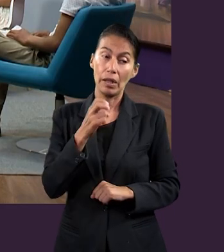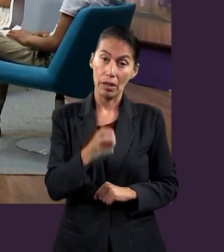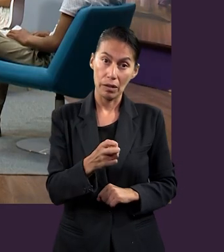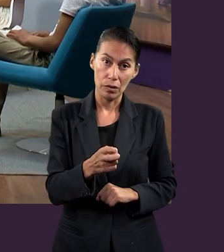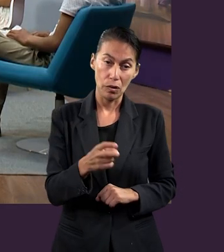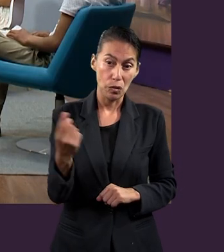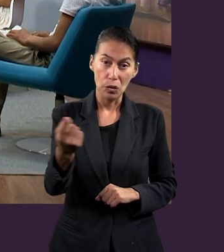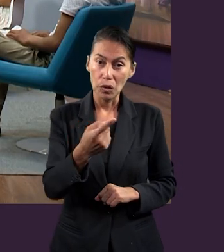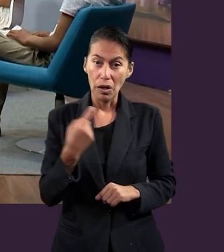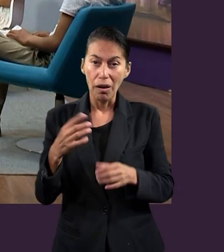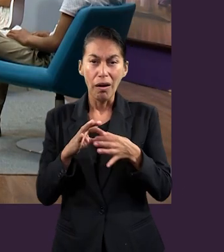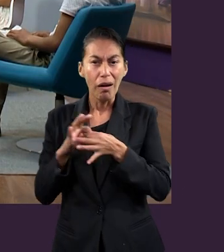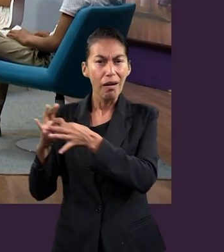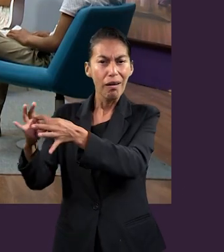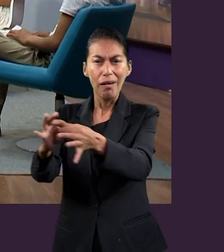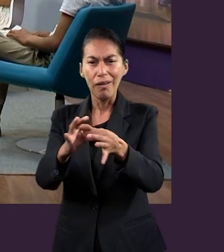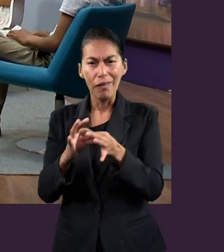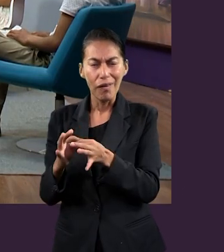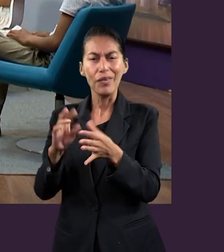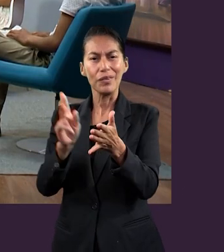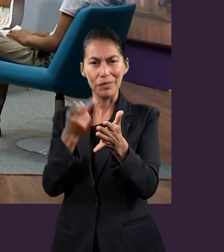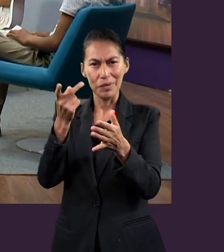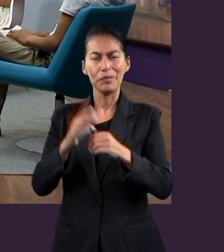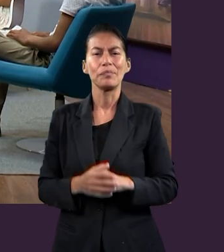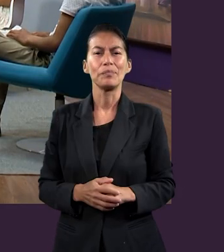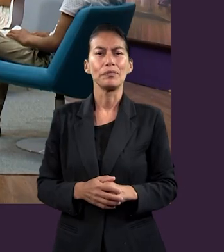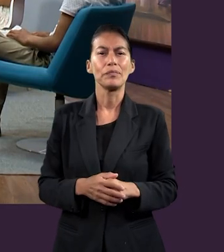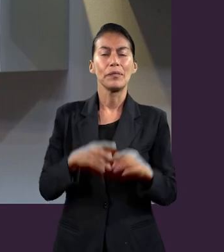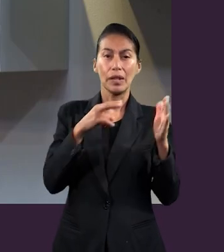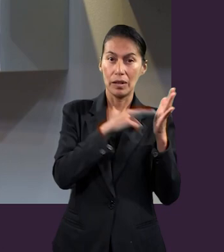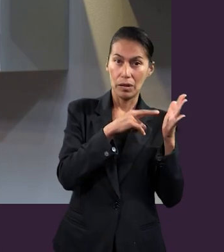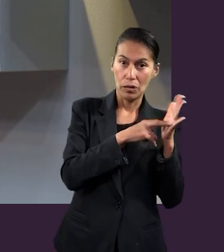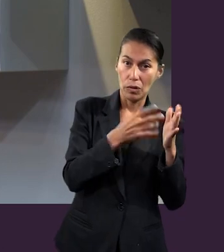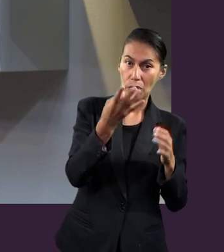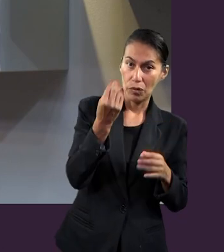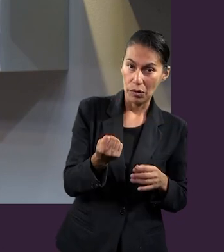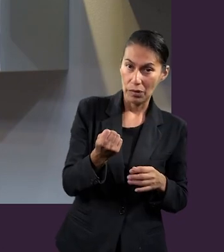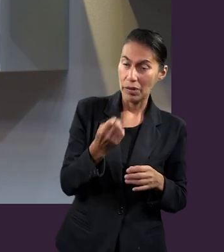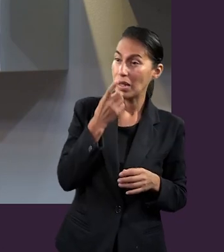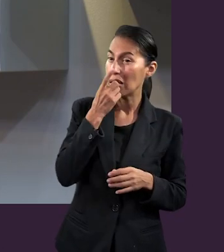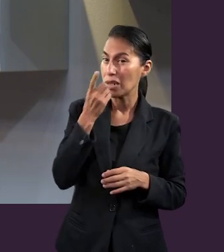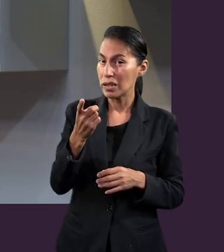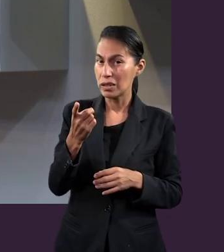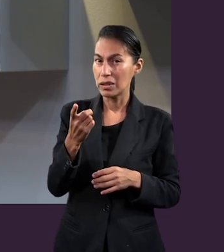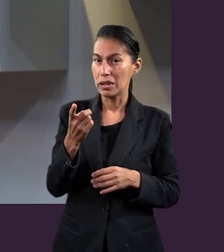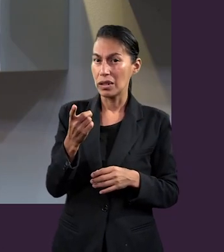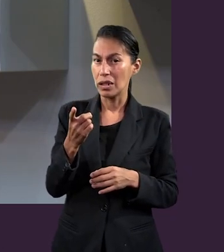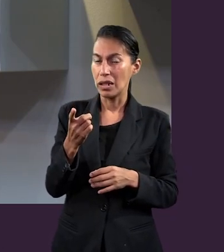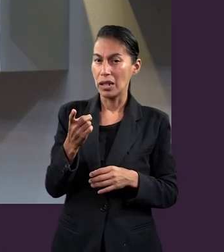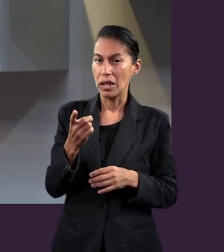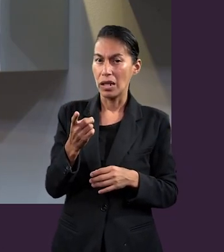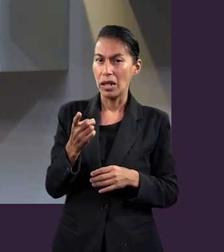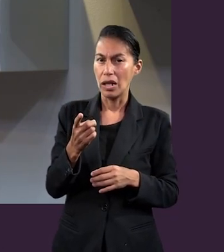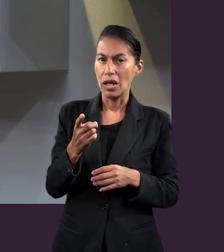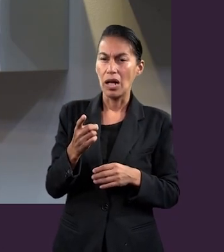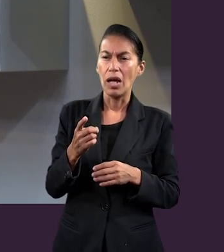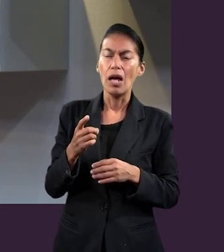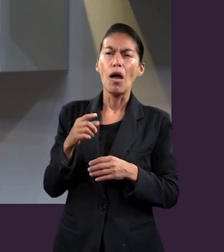camino tiene que ver una vez más con las relaciones, porque ahí en el versículo nueve menciona porque el fruto de la luz